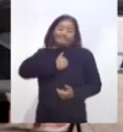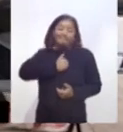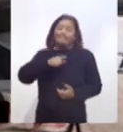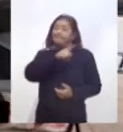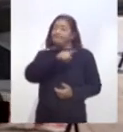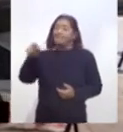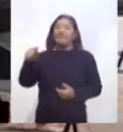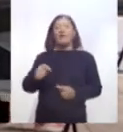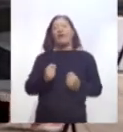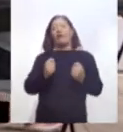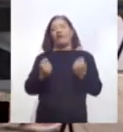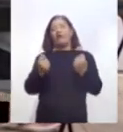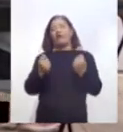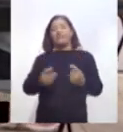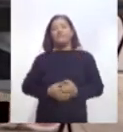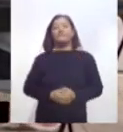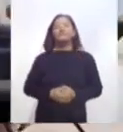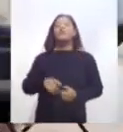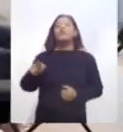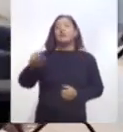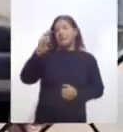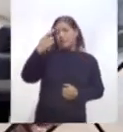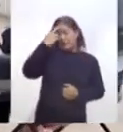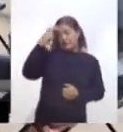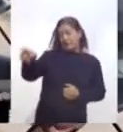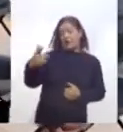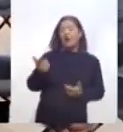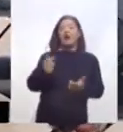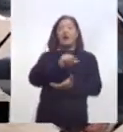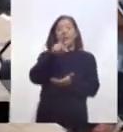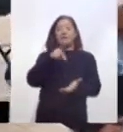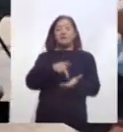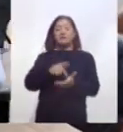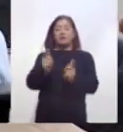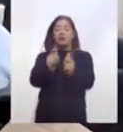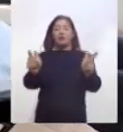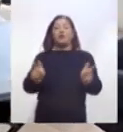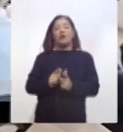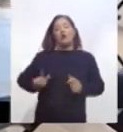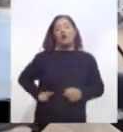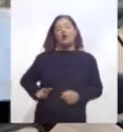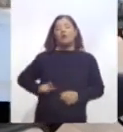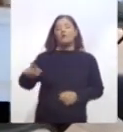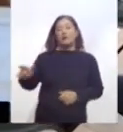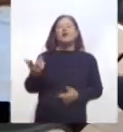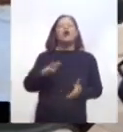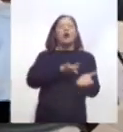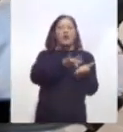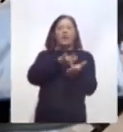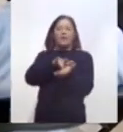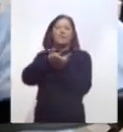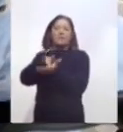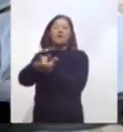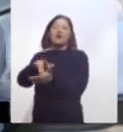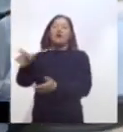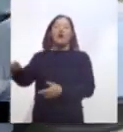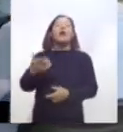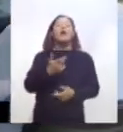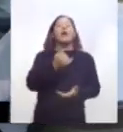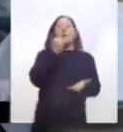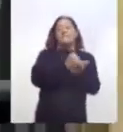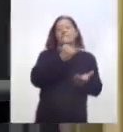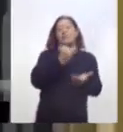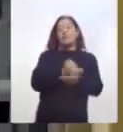Hernández Mejía recordó que el cabildo de Apisaco aprobó como parte de las medidas de apoyo a la población aplazar el cobro de impuestos y